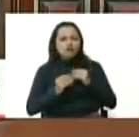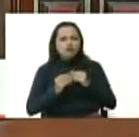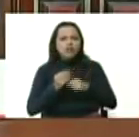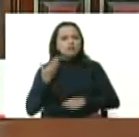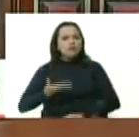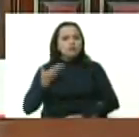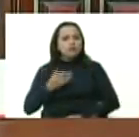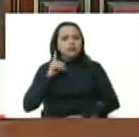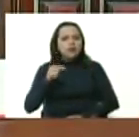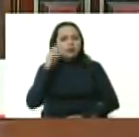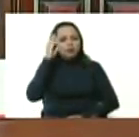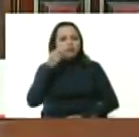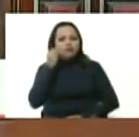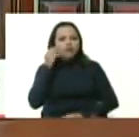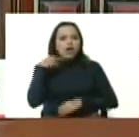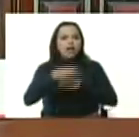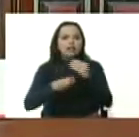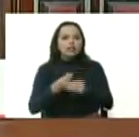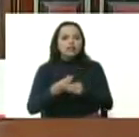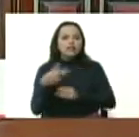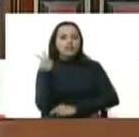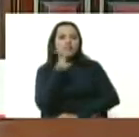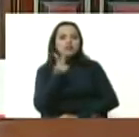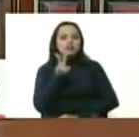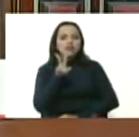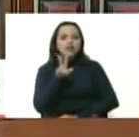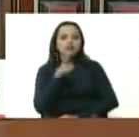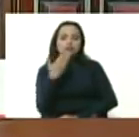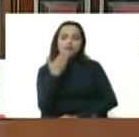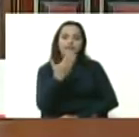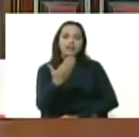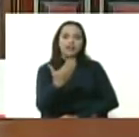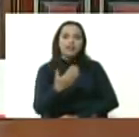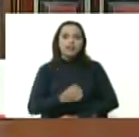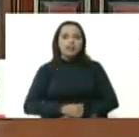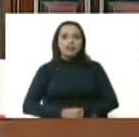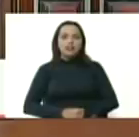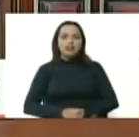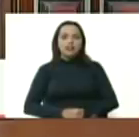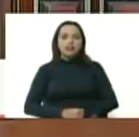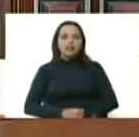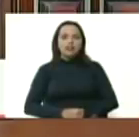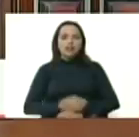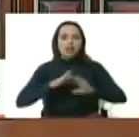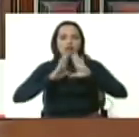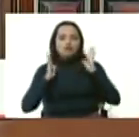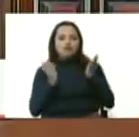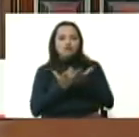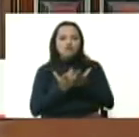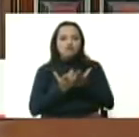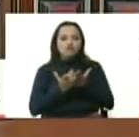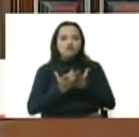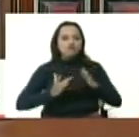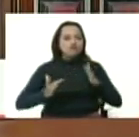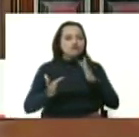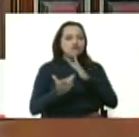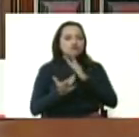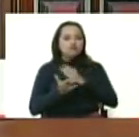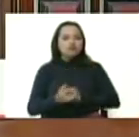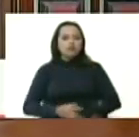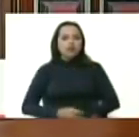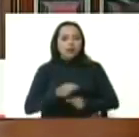estamos colocando a Venezuela en la vanguardia del mundo tecnológico de las